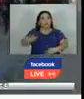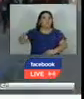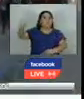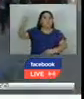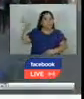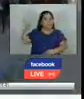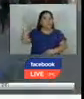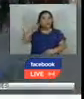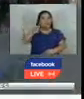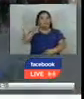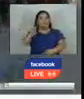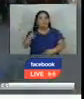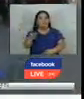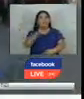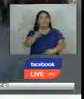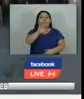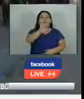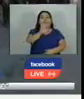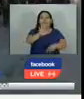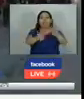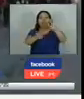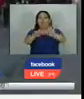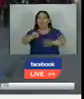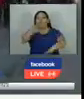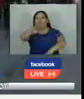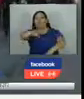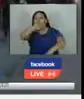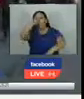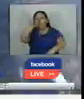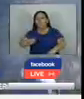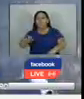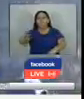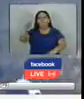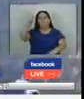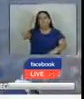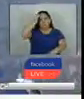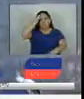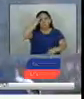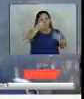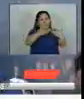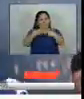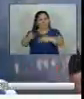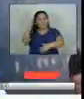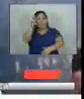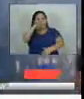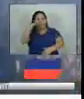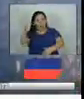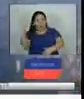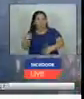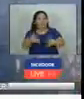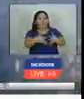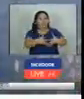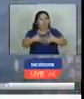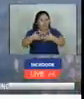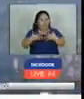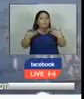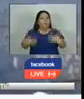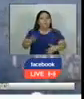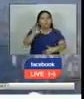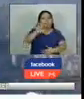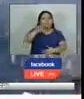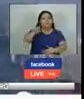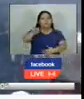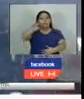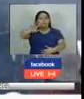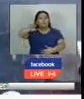2021 el 59.3% tomando en cuenta todas las nacionalidades Estados Unidos ya reportó 5